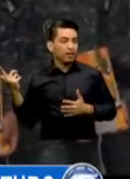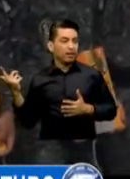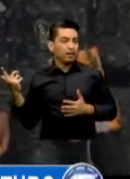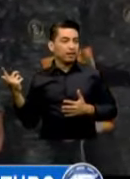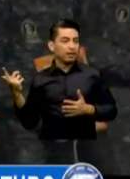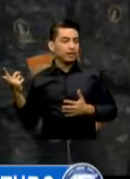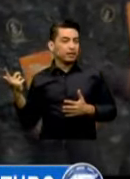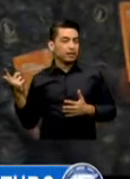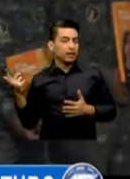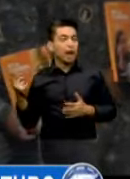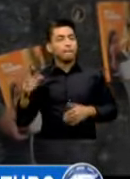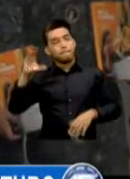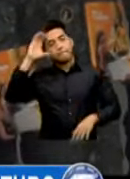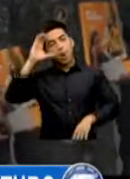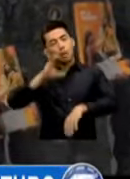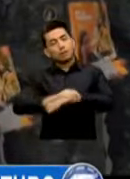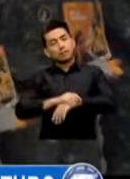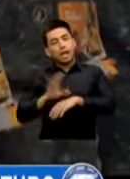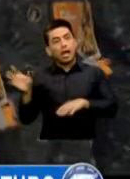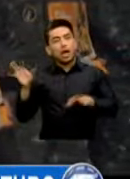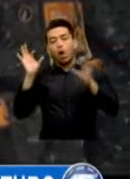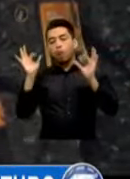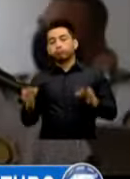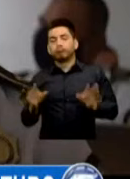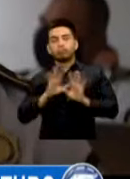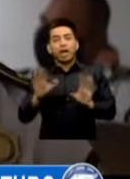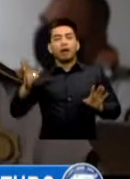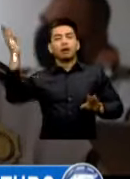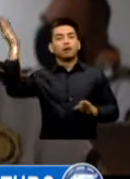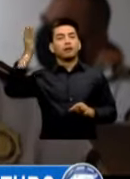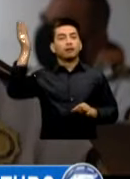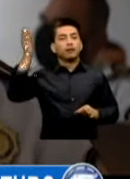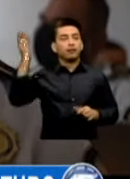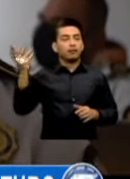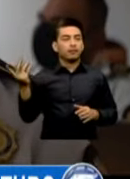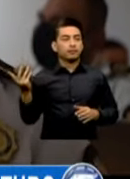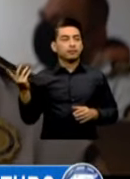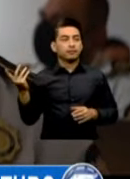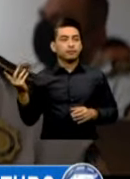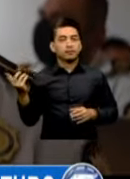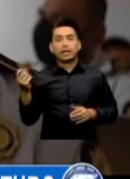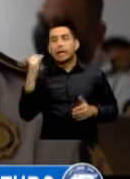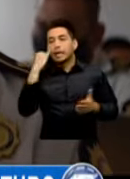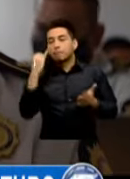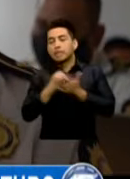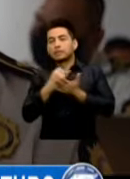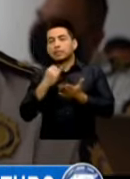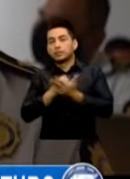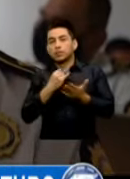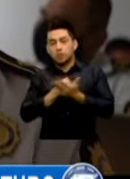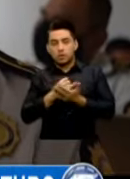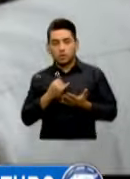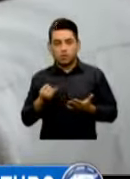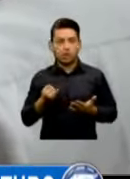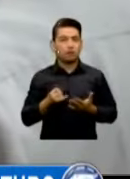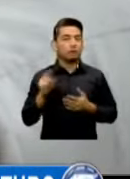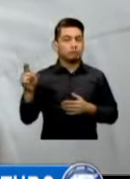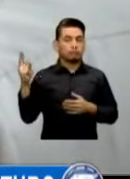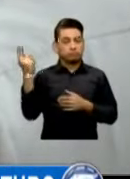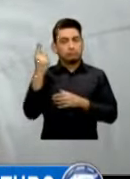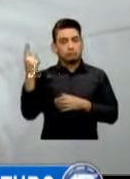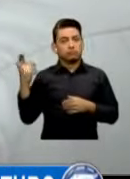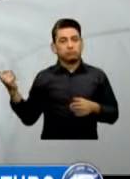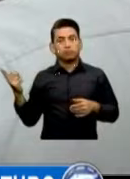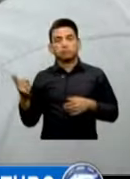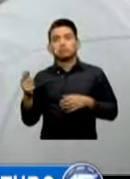Policías Que Terminaron Su Capacitación De Investigadores Esto Es Importante Porque Son Los Que